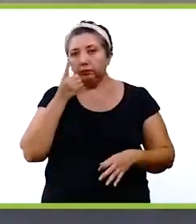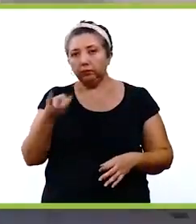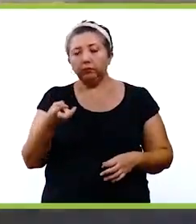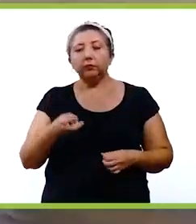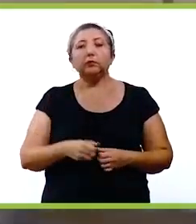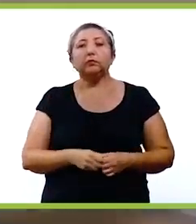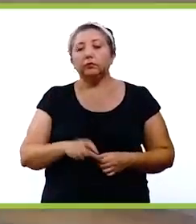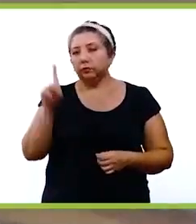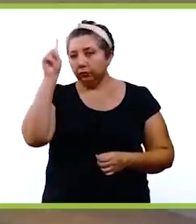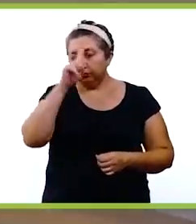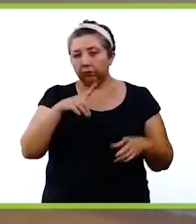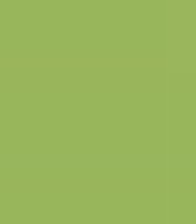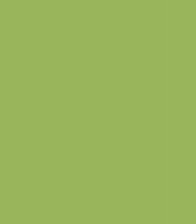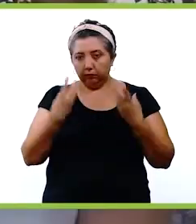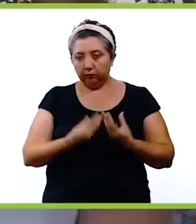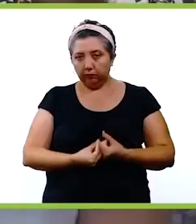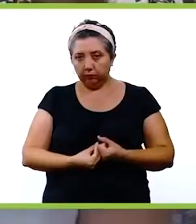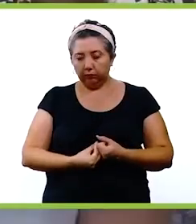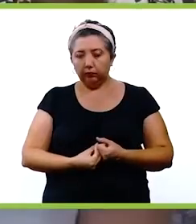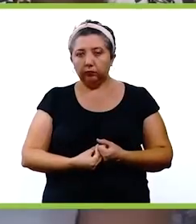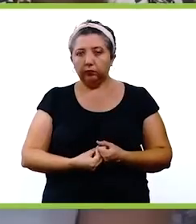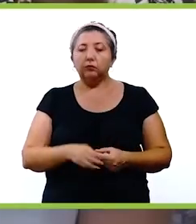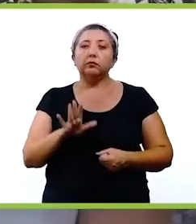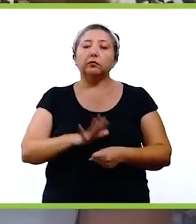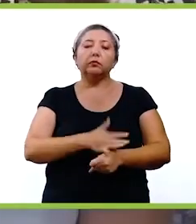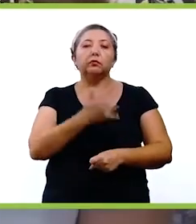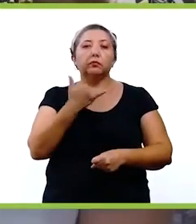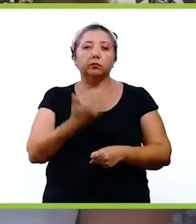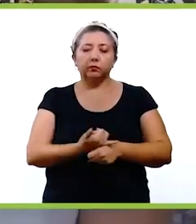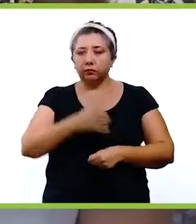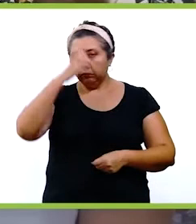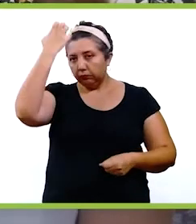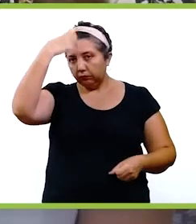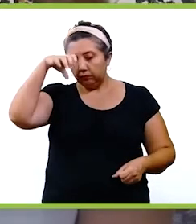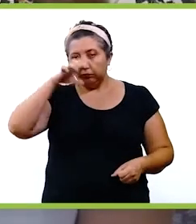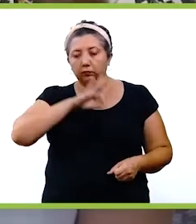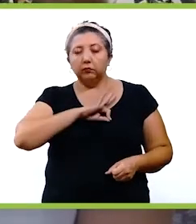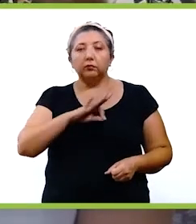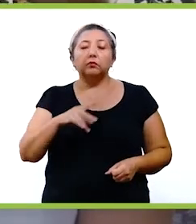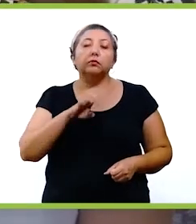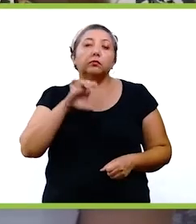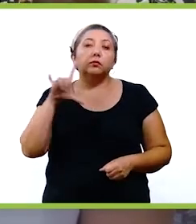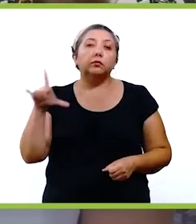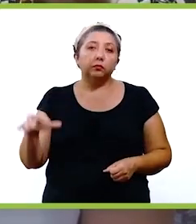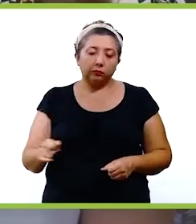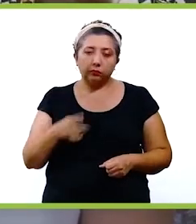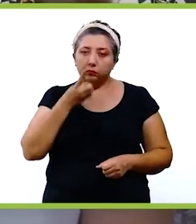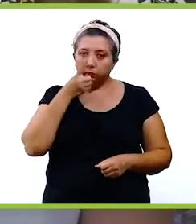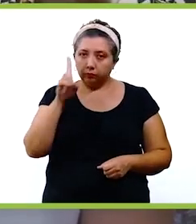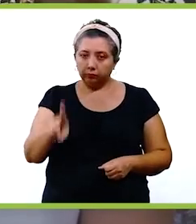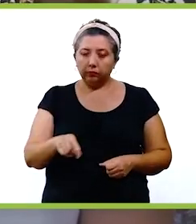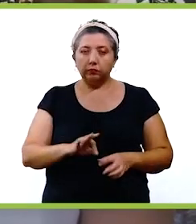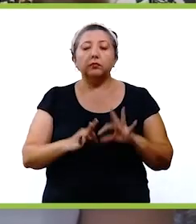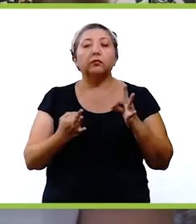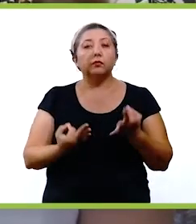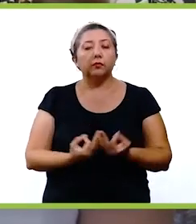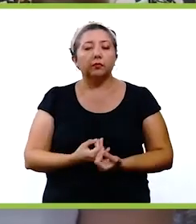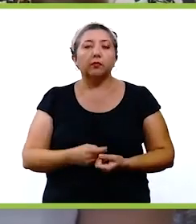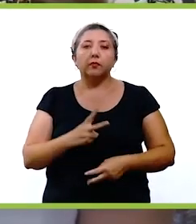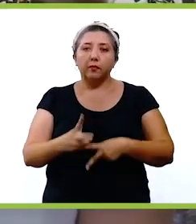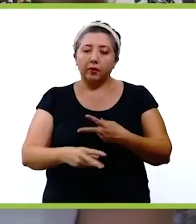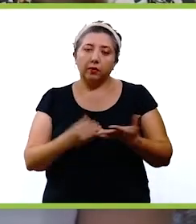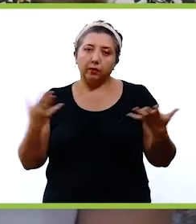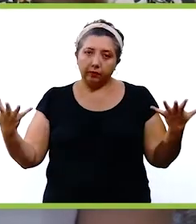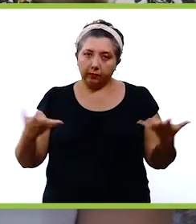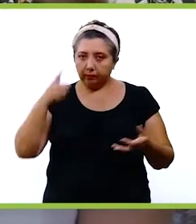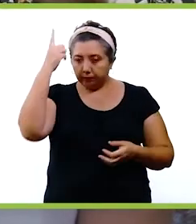este consejo le hemos dado mayoría a los ciudadanos, a los expertos, para que sean ellos los que definan las estrategias que vamos a estar